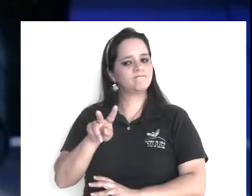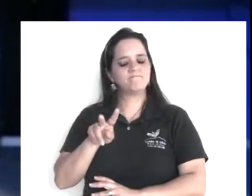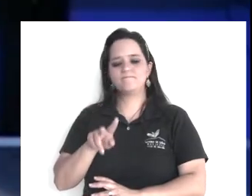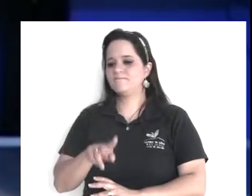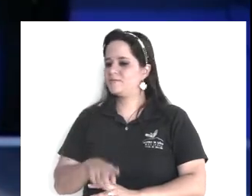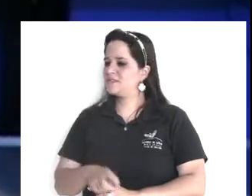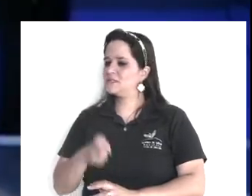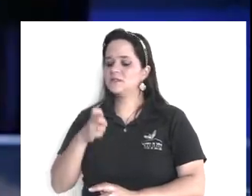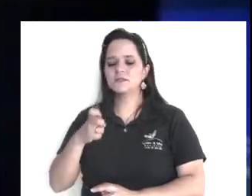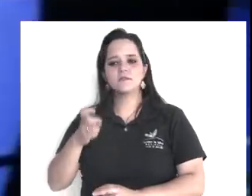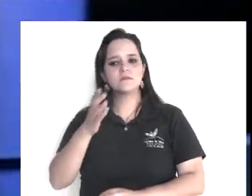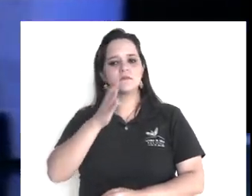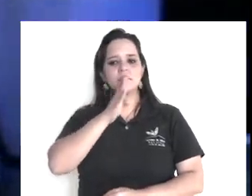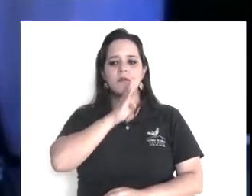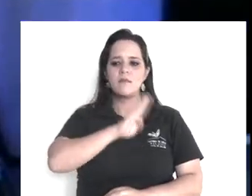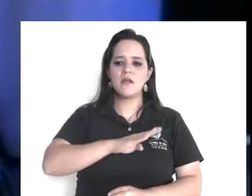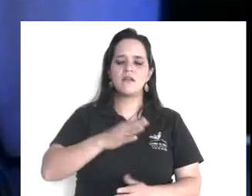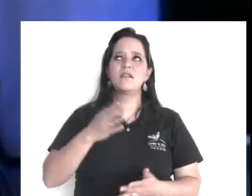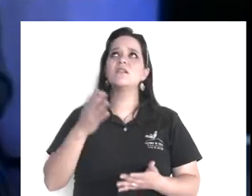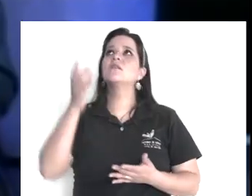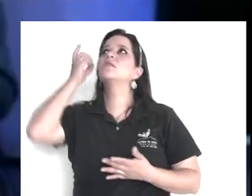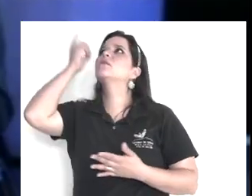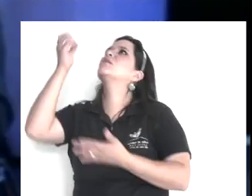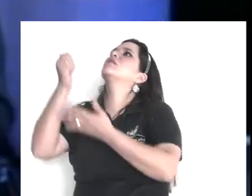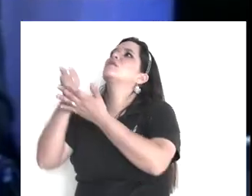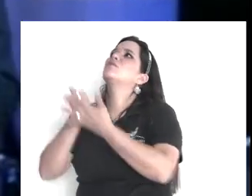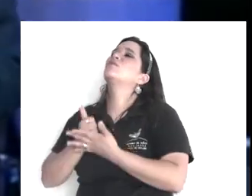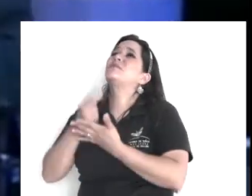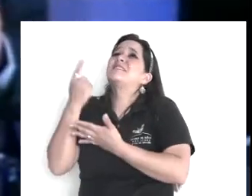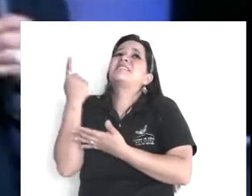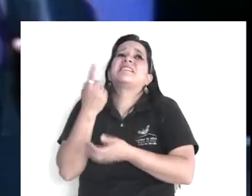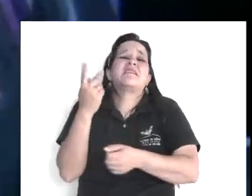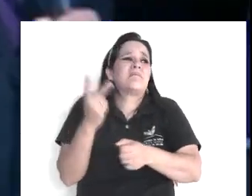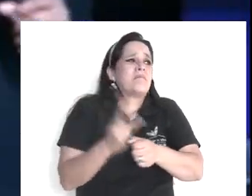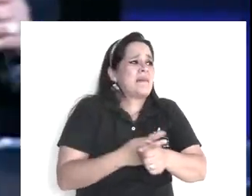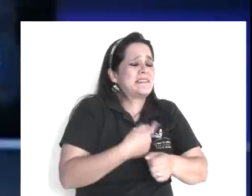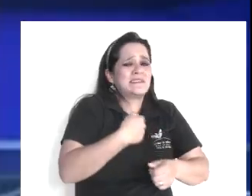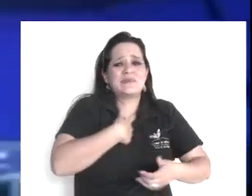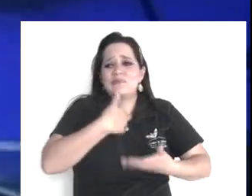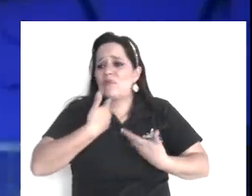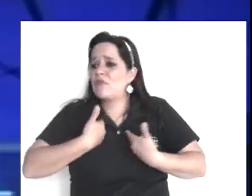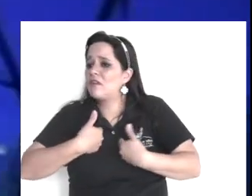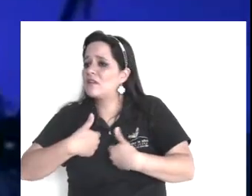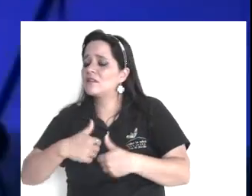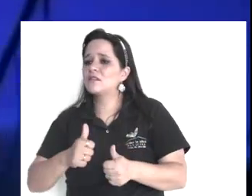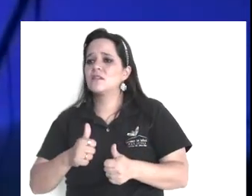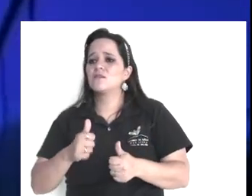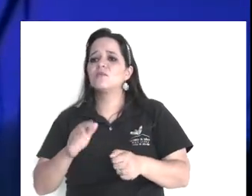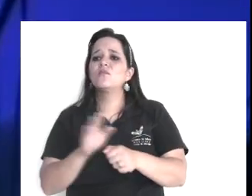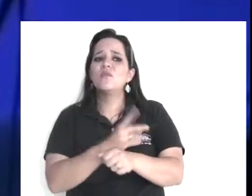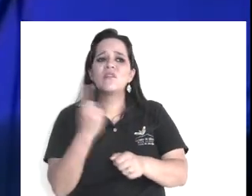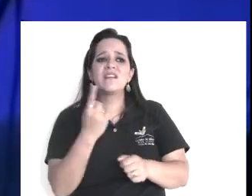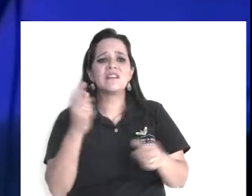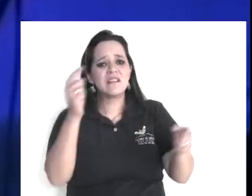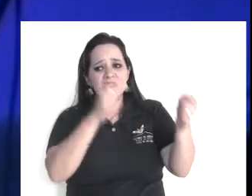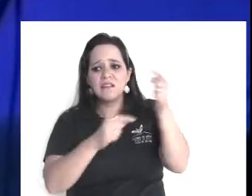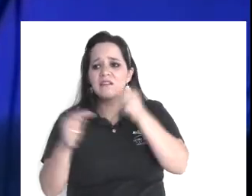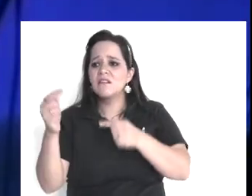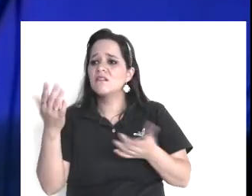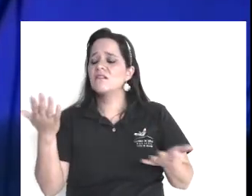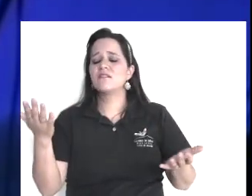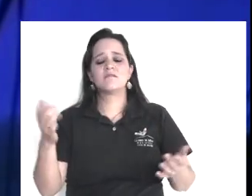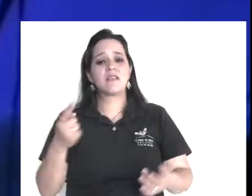se acusaba, sin toni, son unos contra, era, bien penoso, mil, quinientos, sesenta y tres,